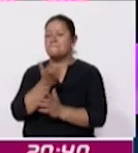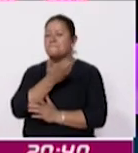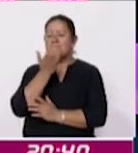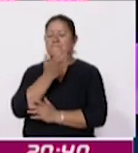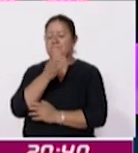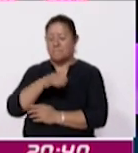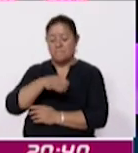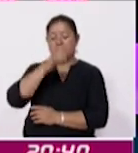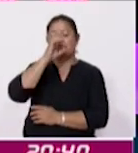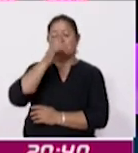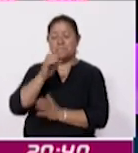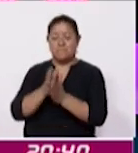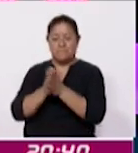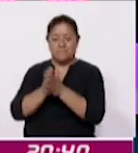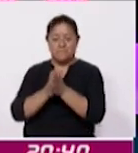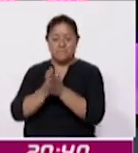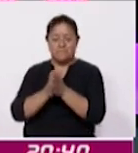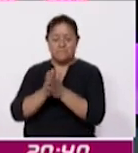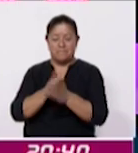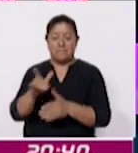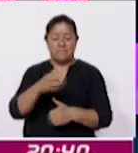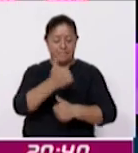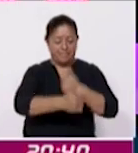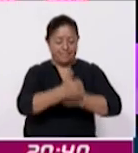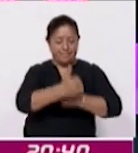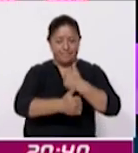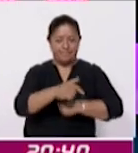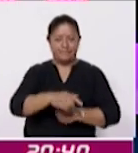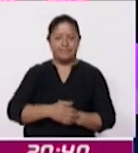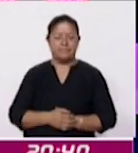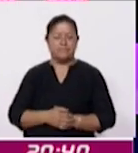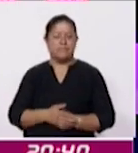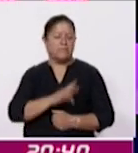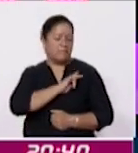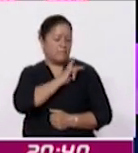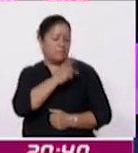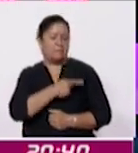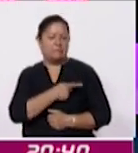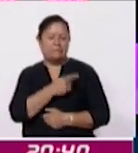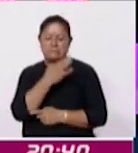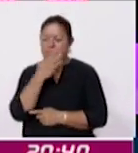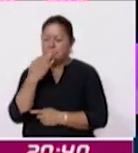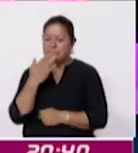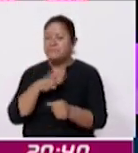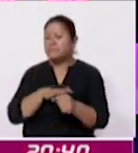en la categoría colectiva del concurso a qué sabe la patria 2024